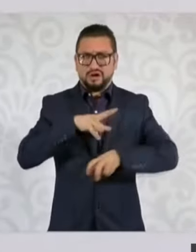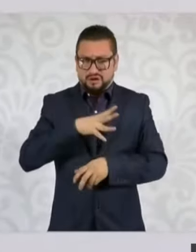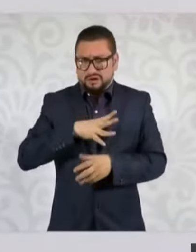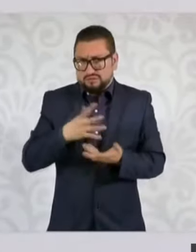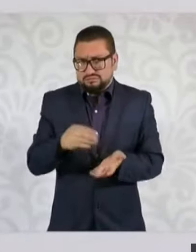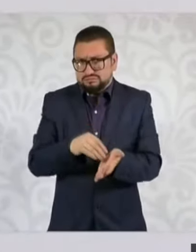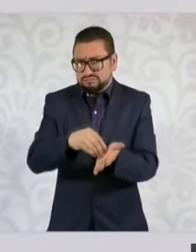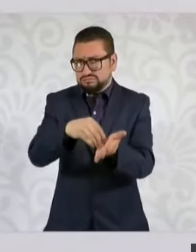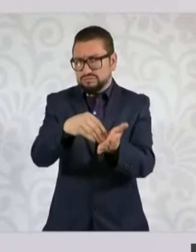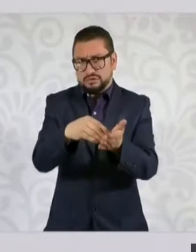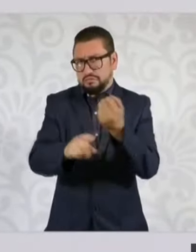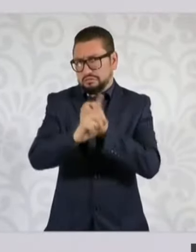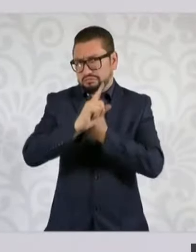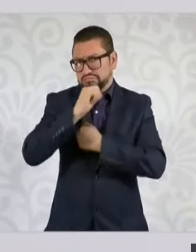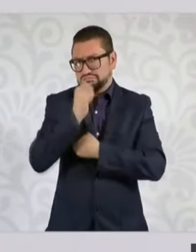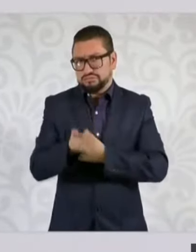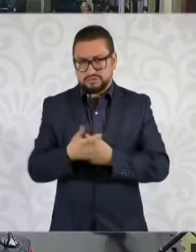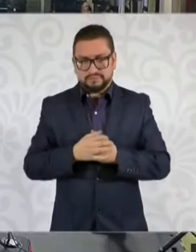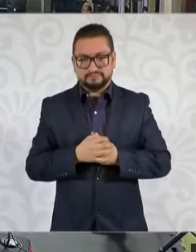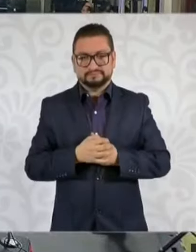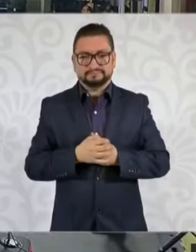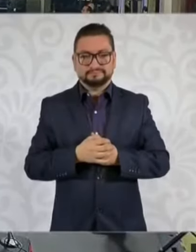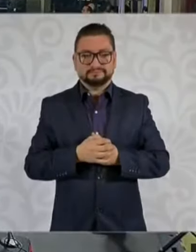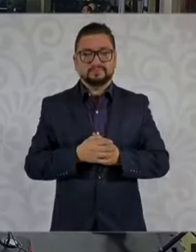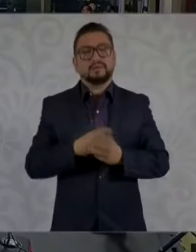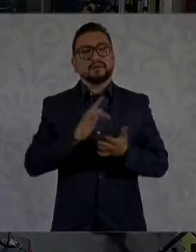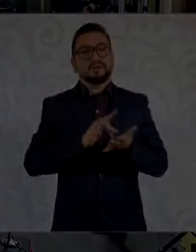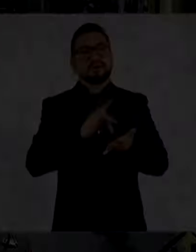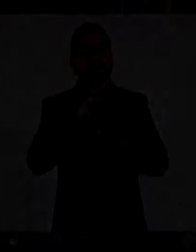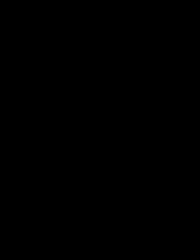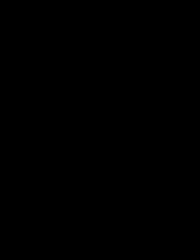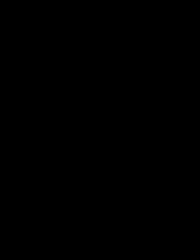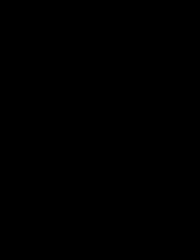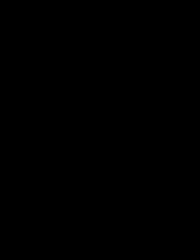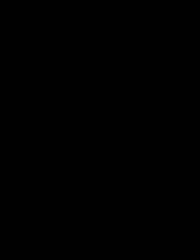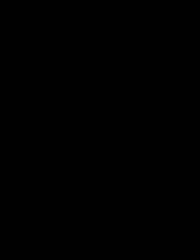no tienen ningún problema. Gracias, Presidenta.